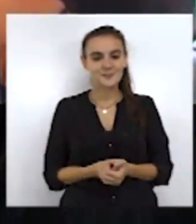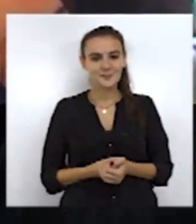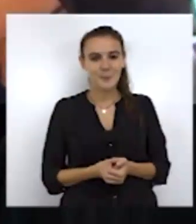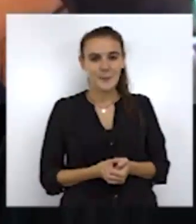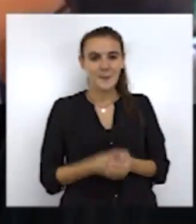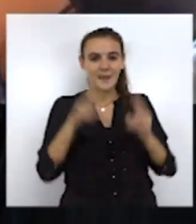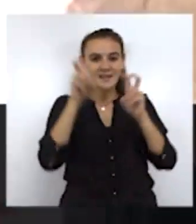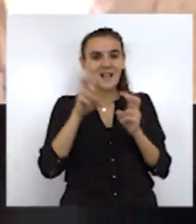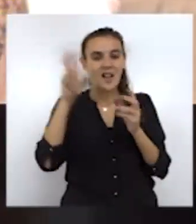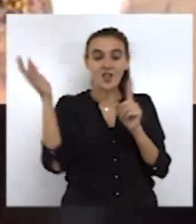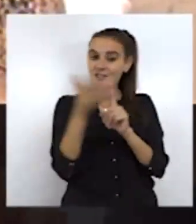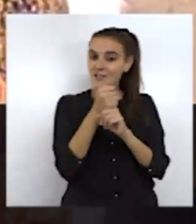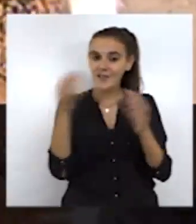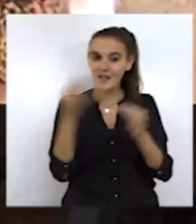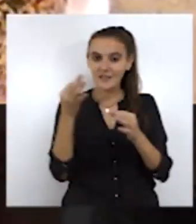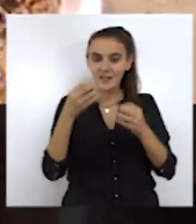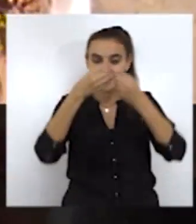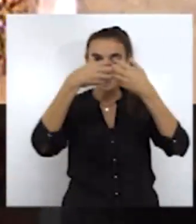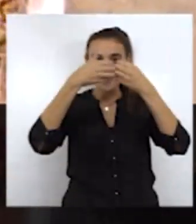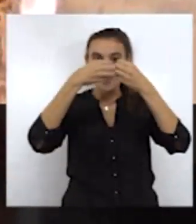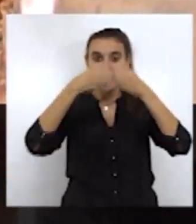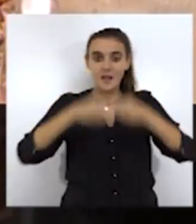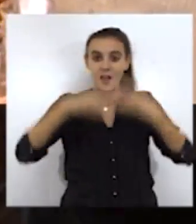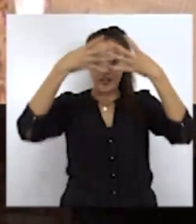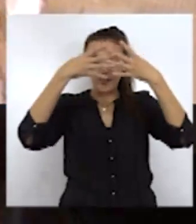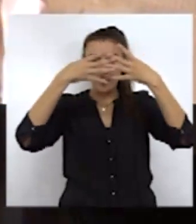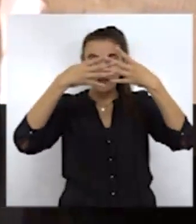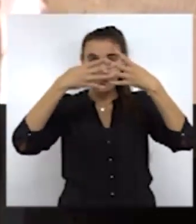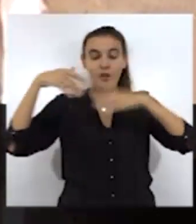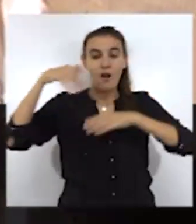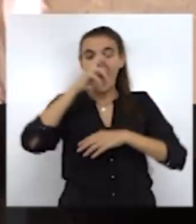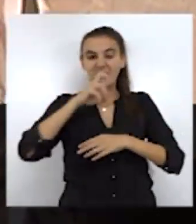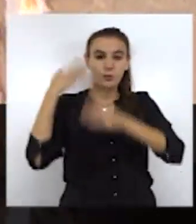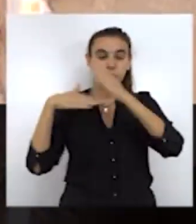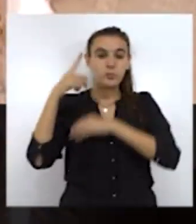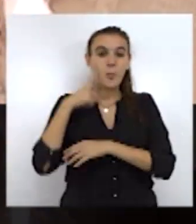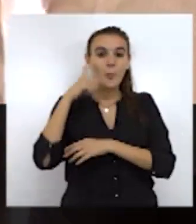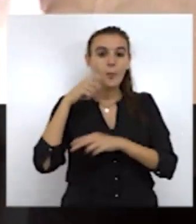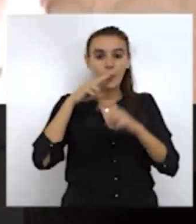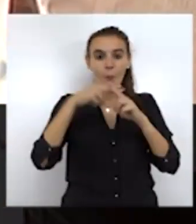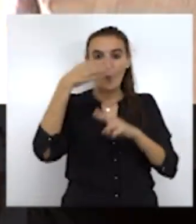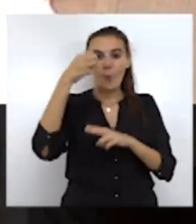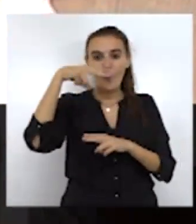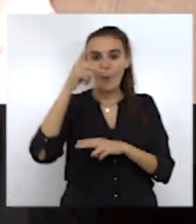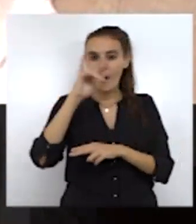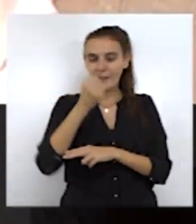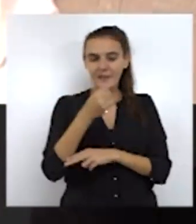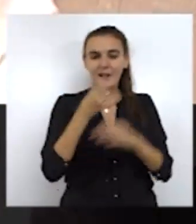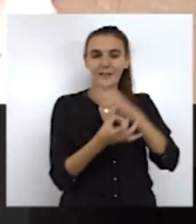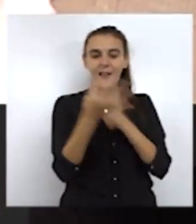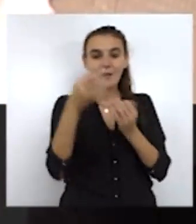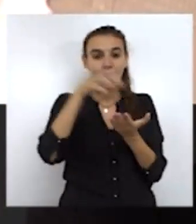Se trata de adquirir el edificio de Montemadrid, Antigua Bankia, para crear allí un centro